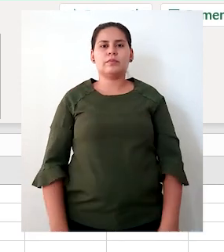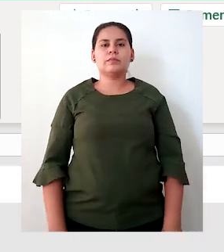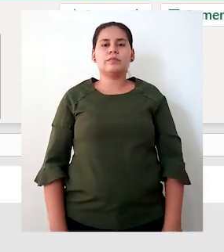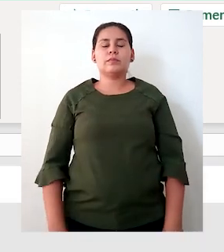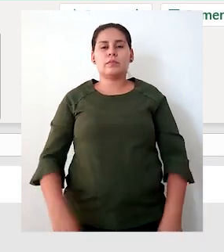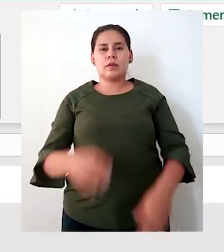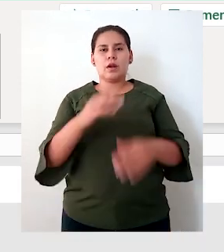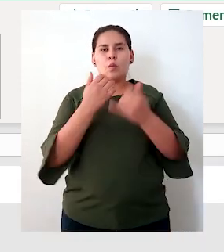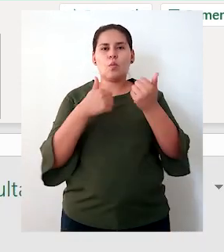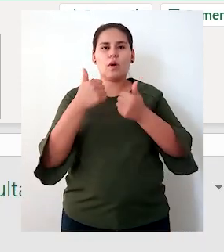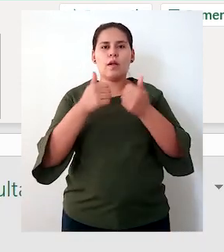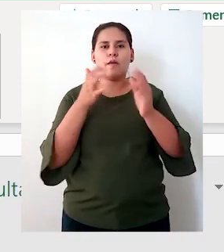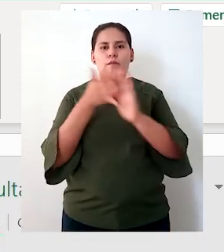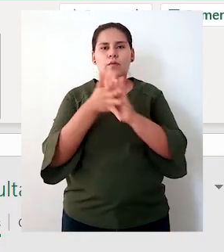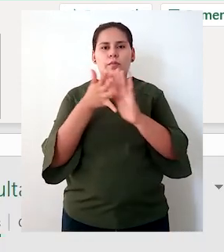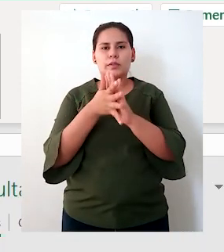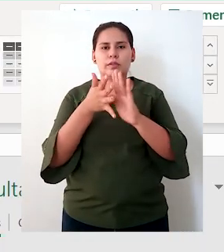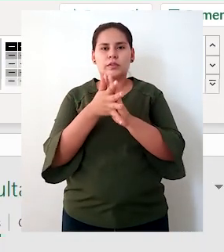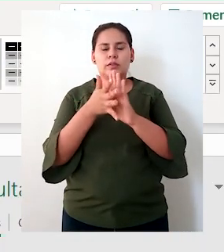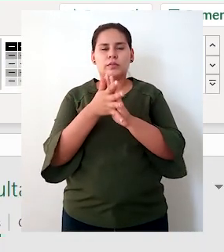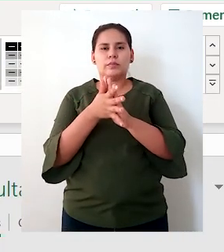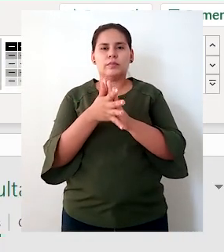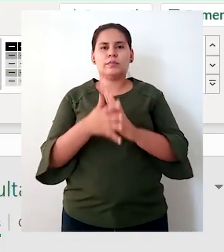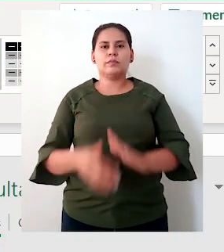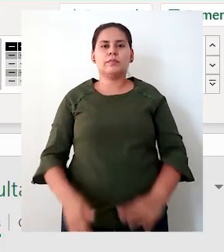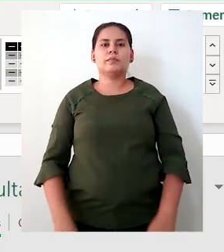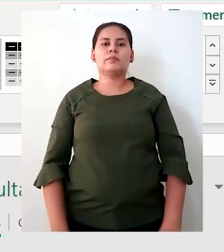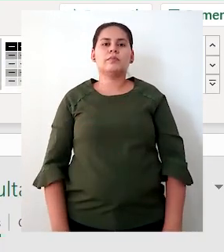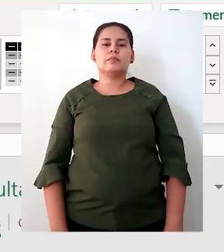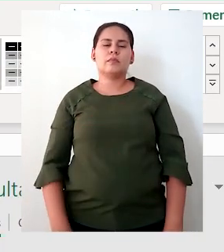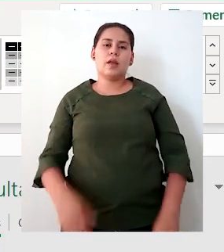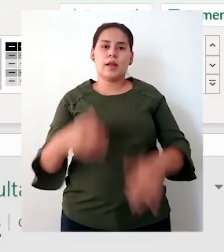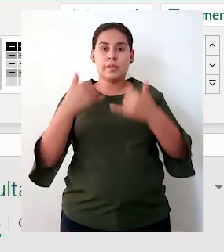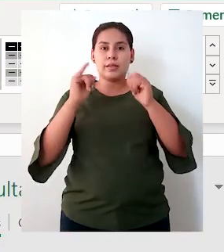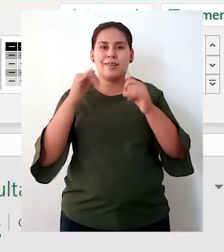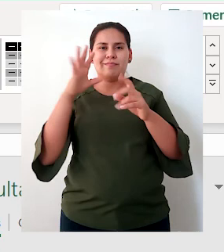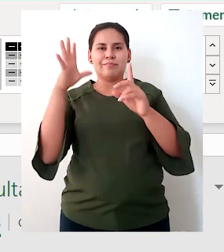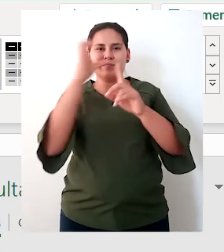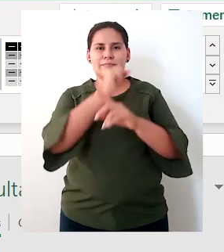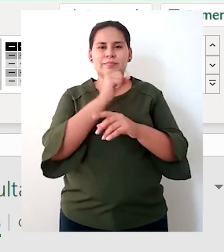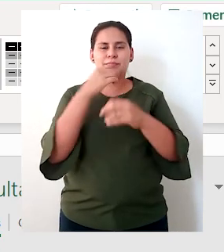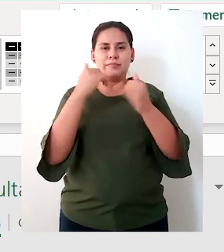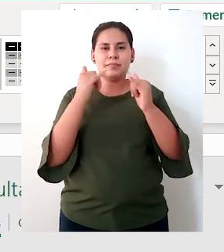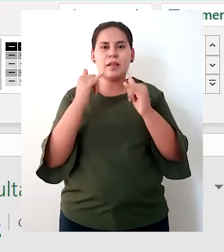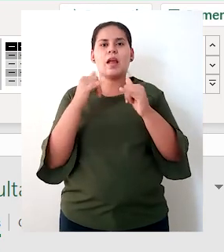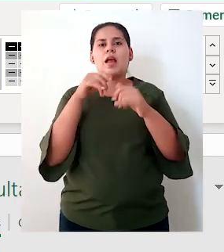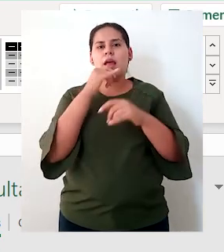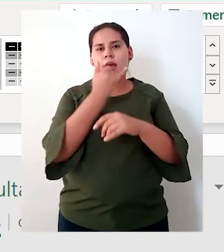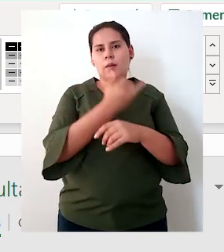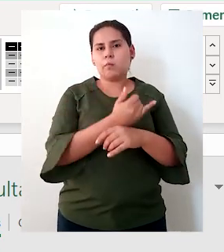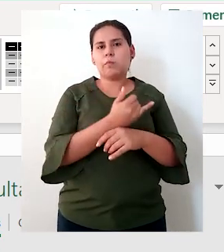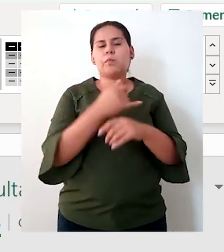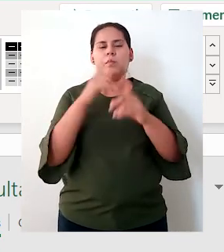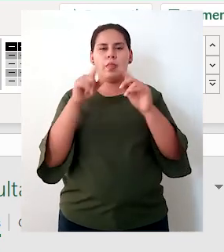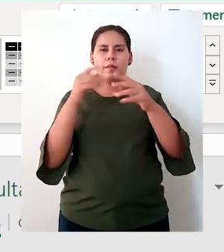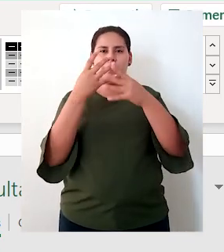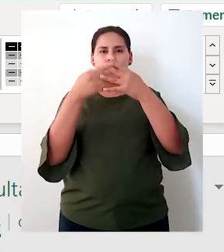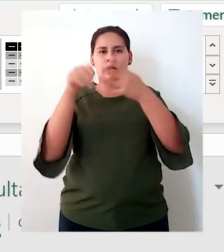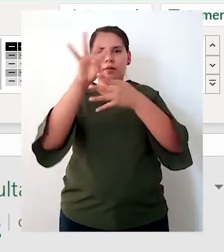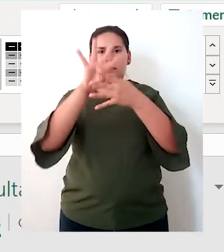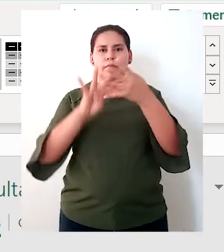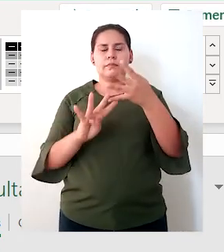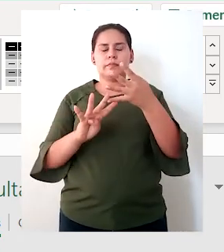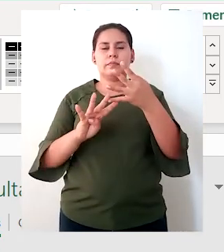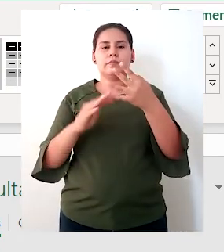cargo los datos, y como ustedes pueden observar, entonces ya aquí tenemos una tabla con